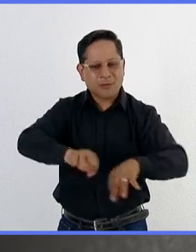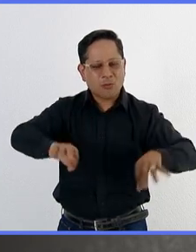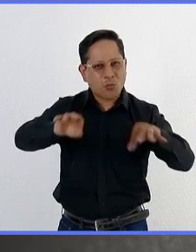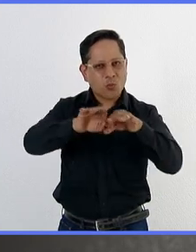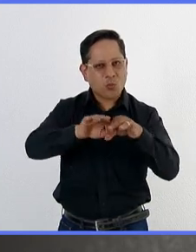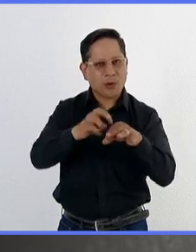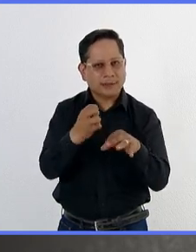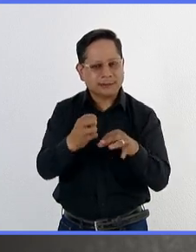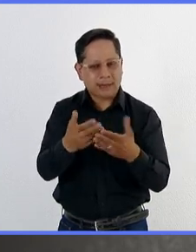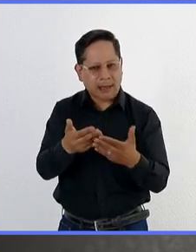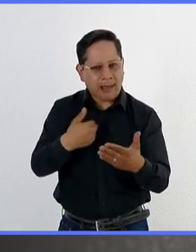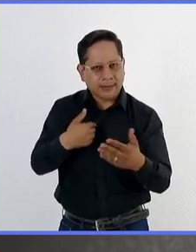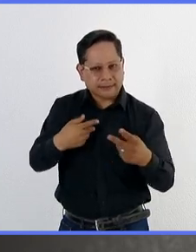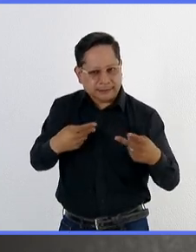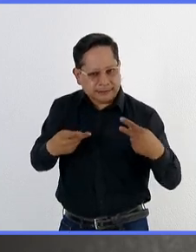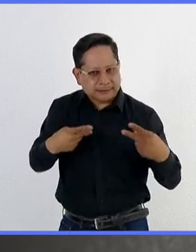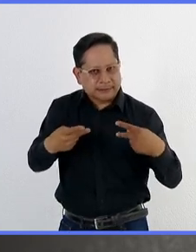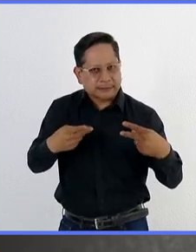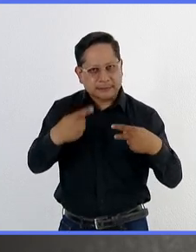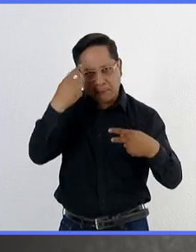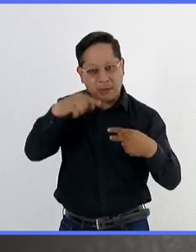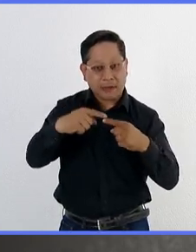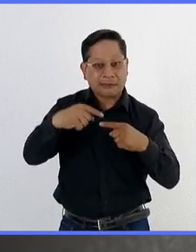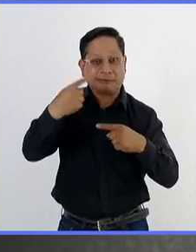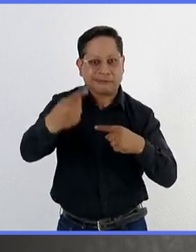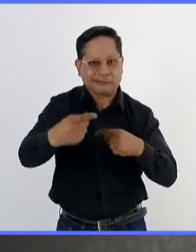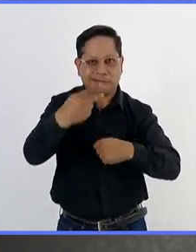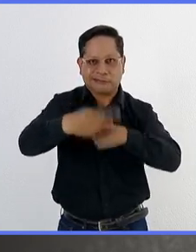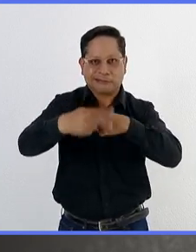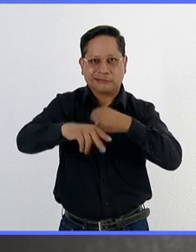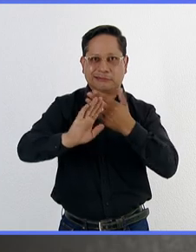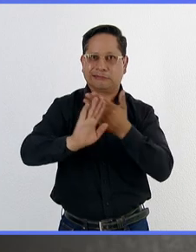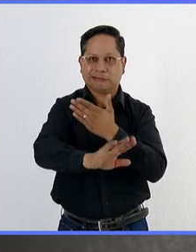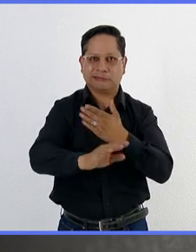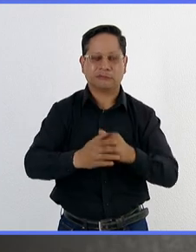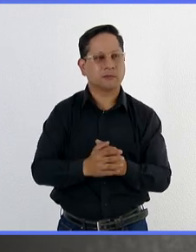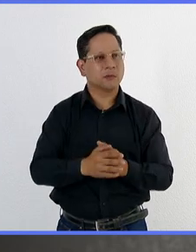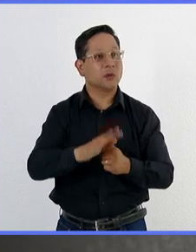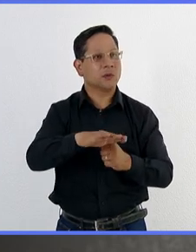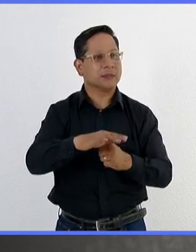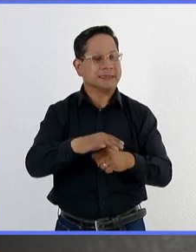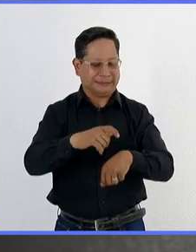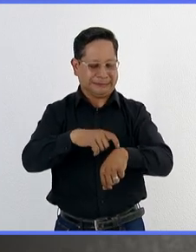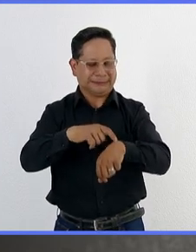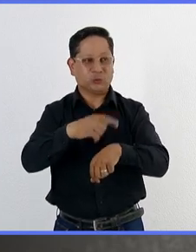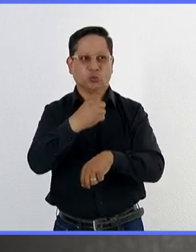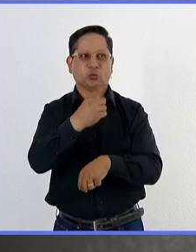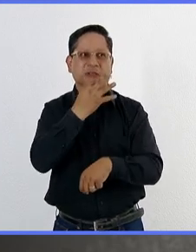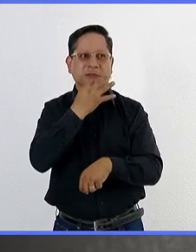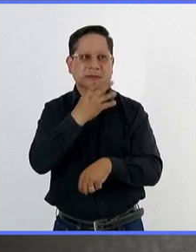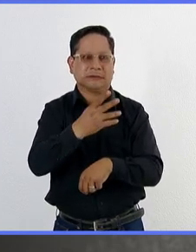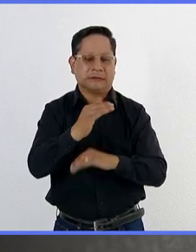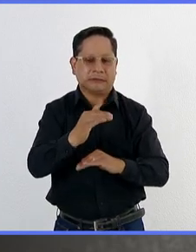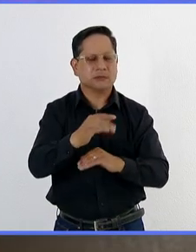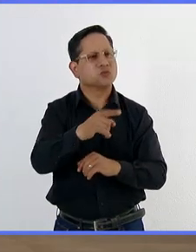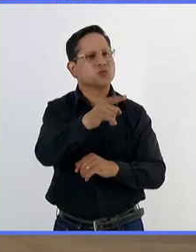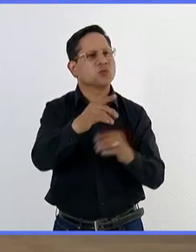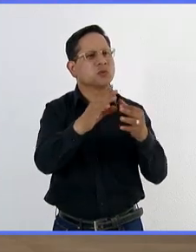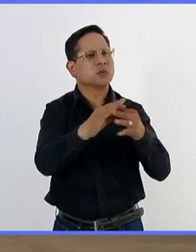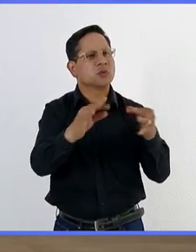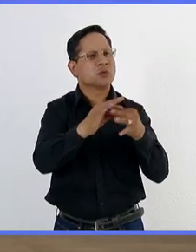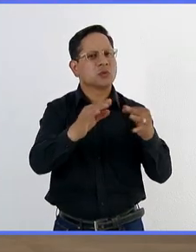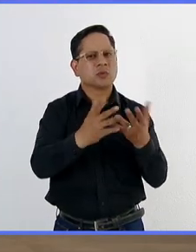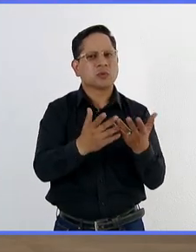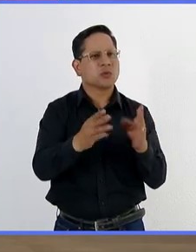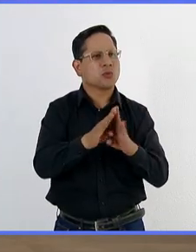estratégica para todo lo que puede detonar después. Y en un minutito que nos queda para terminar, me gustaría que nos hablaras justamente de la